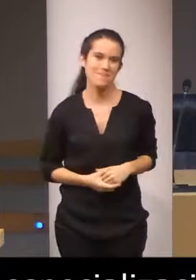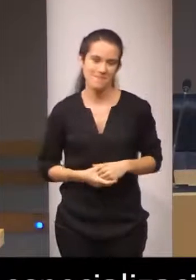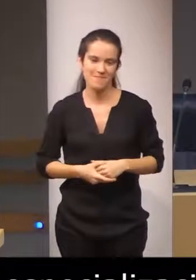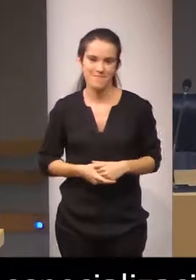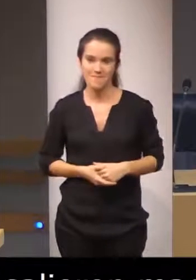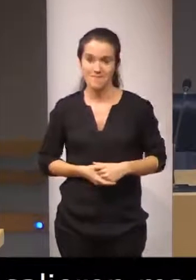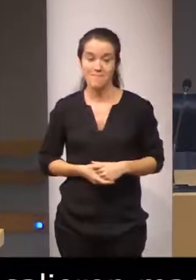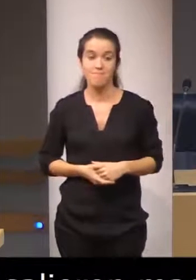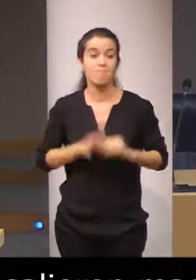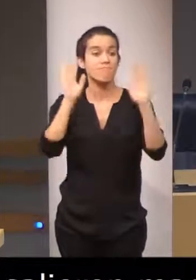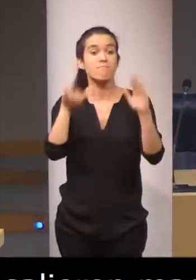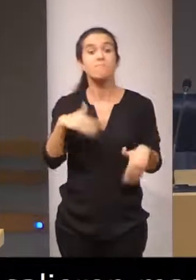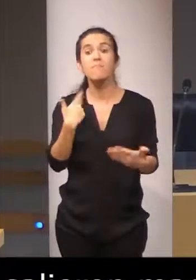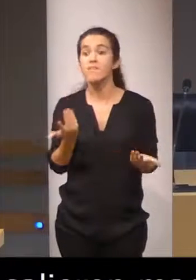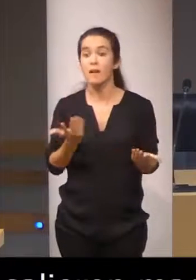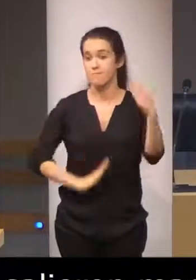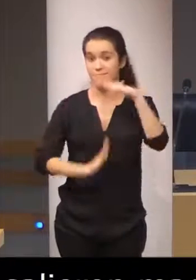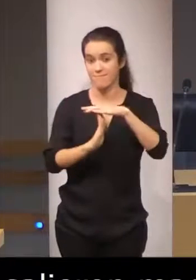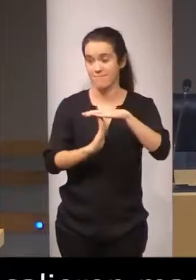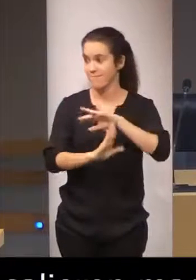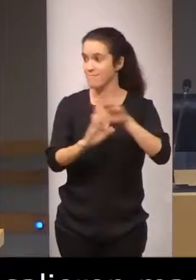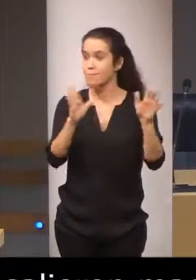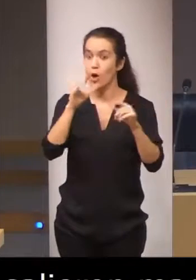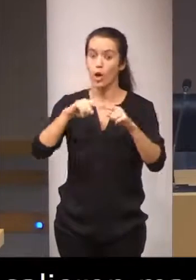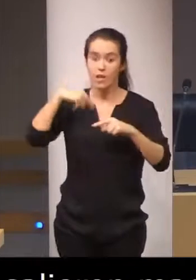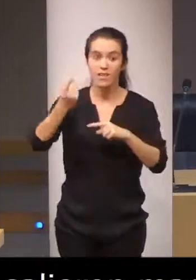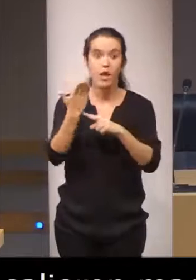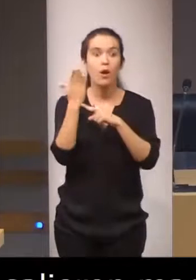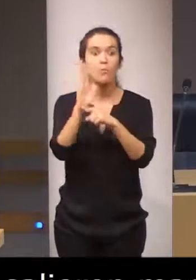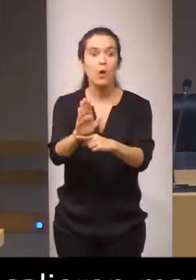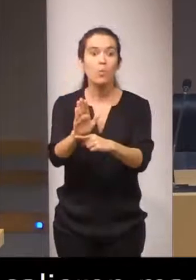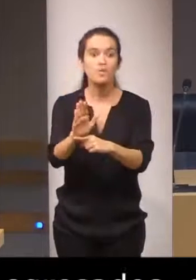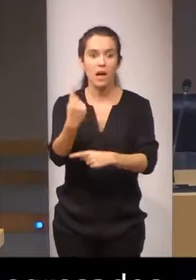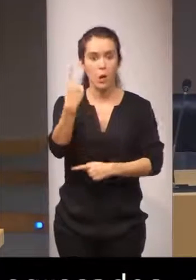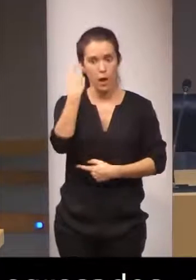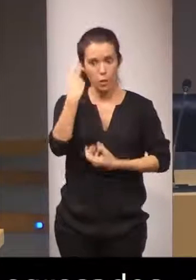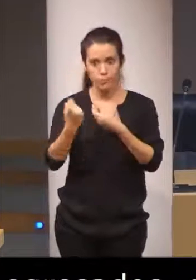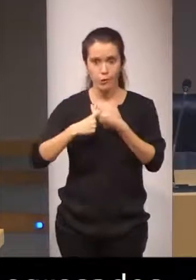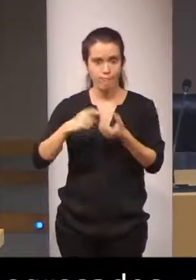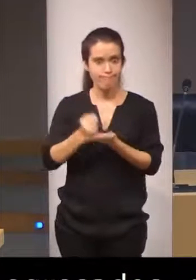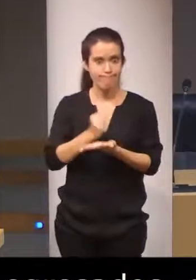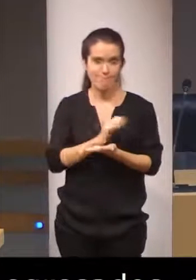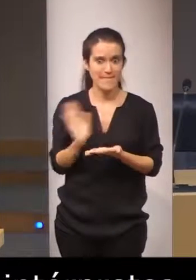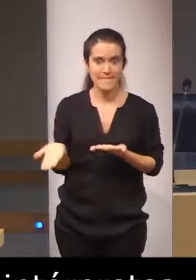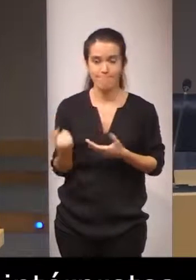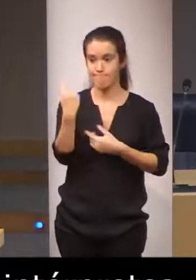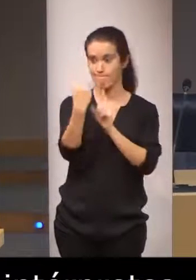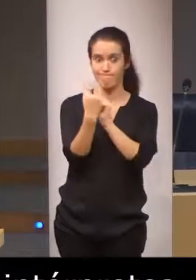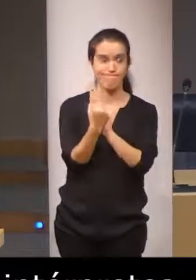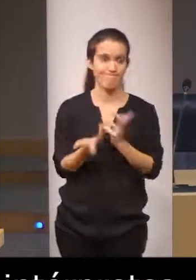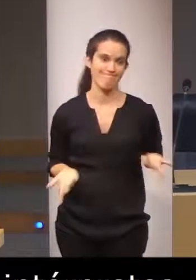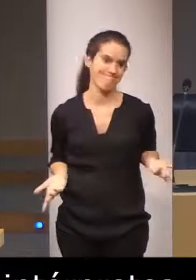y ahí se quedó. ¿Por qué? Porque la siguiente propuesta no hubo más que un alumno matriculado. Lógicamente con un alumno